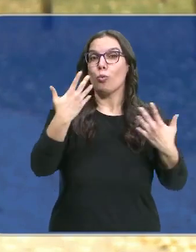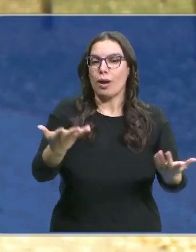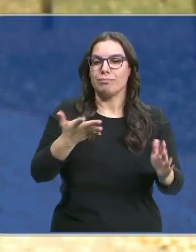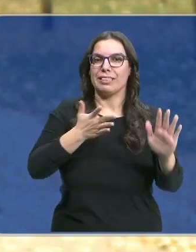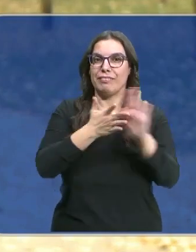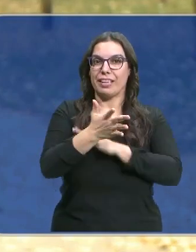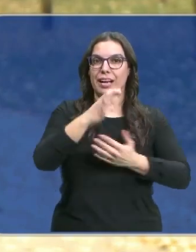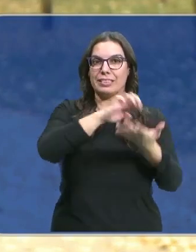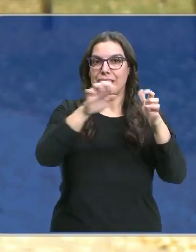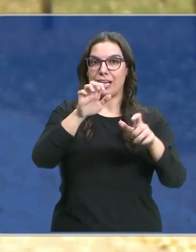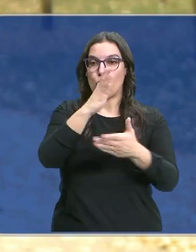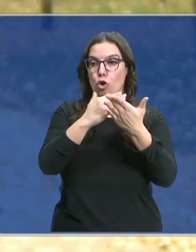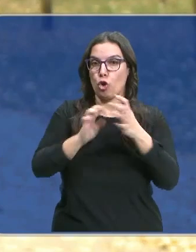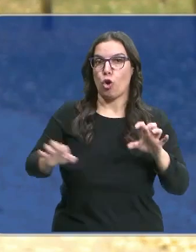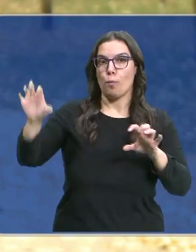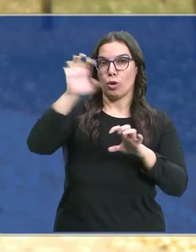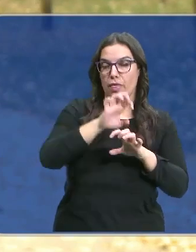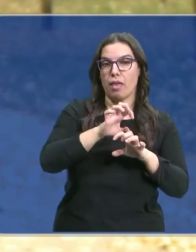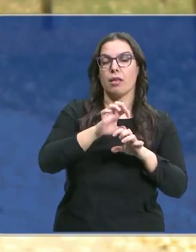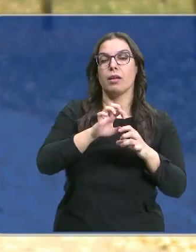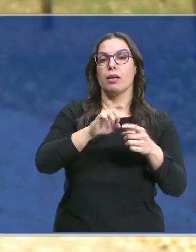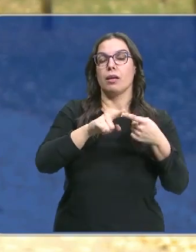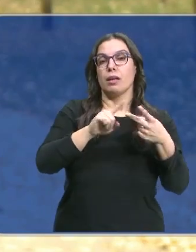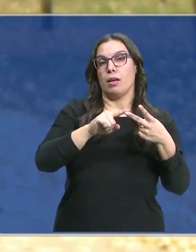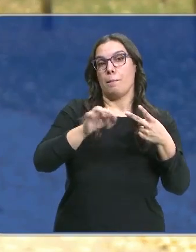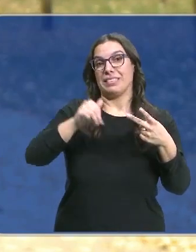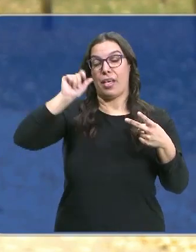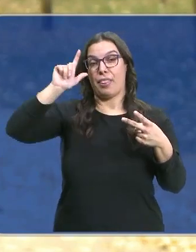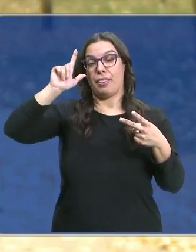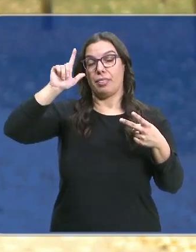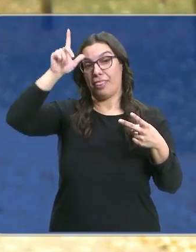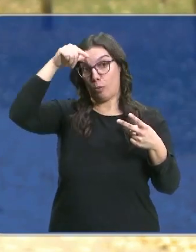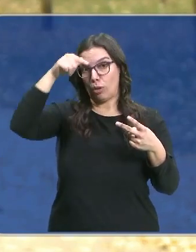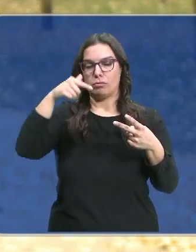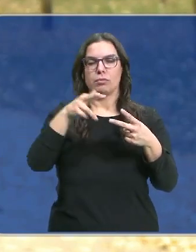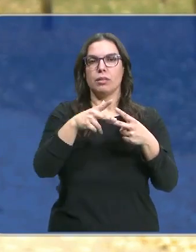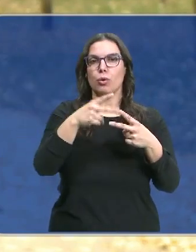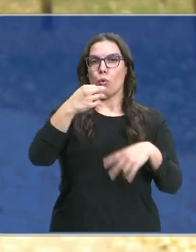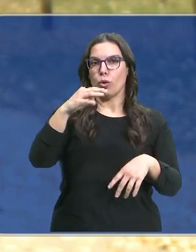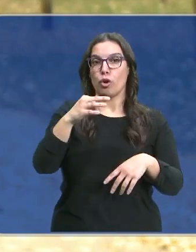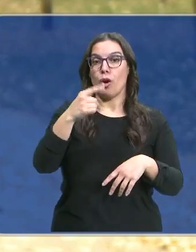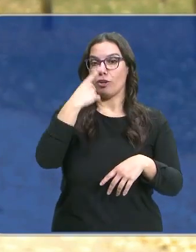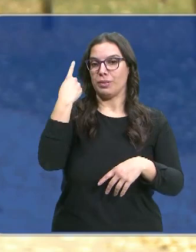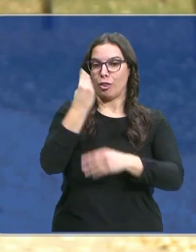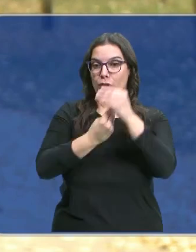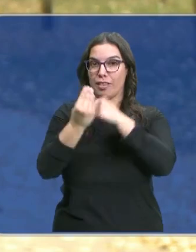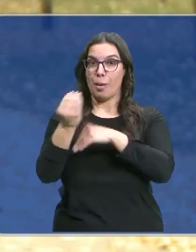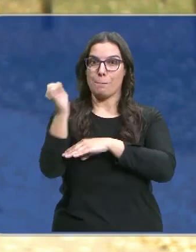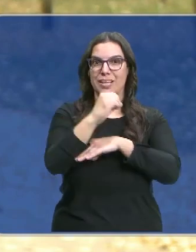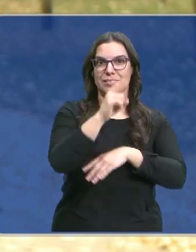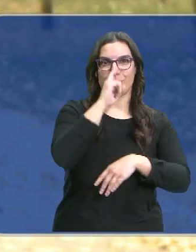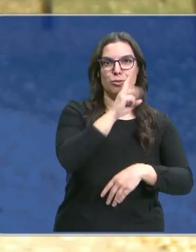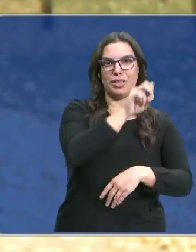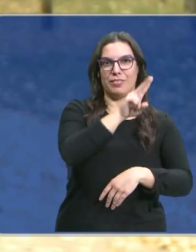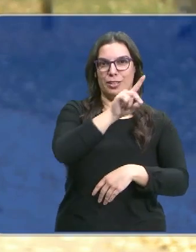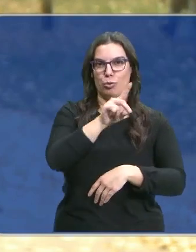y es que Castilla y León es la única comunidad junto a la ciudad autónoma de Ceuta que ha registrado más nacimientos en 2022 que en el año anterior.